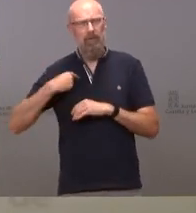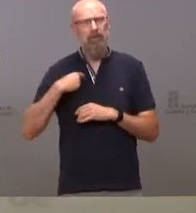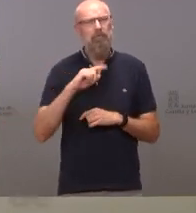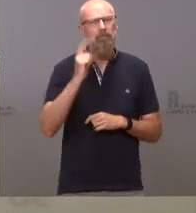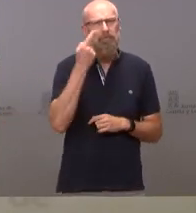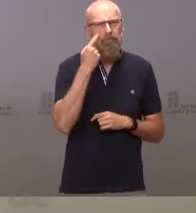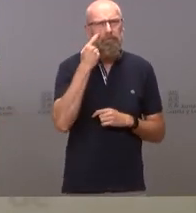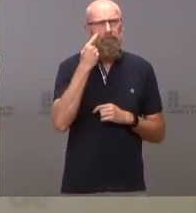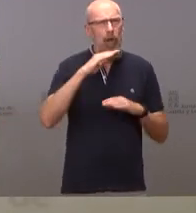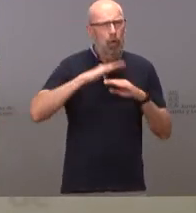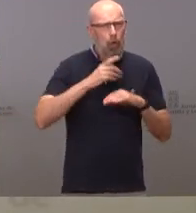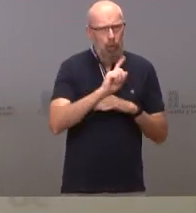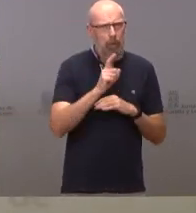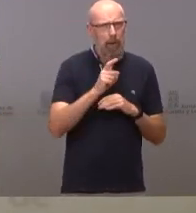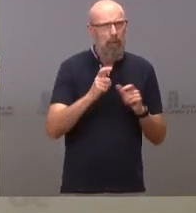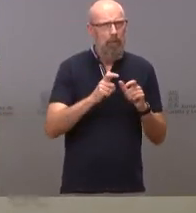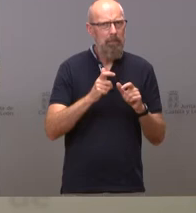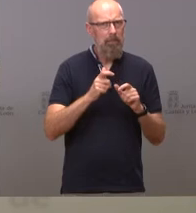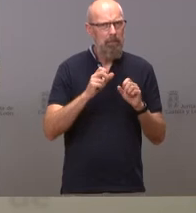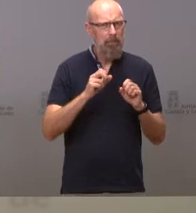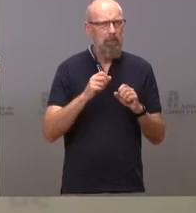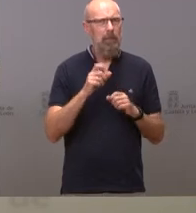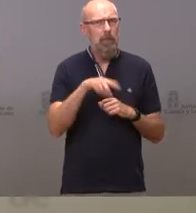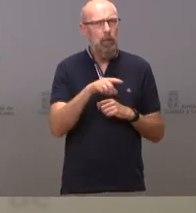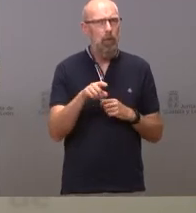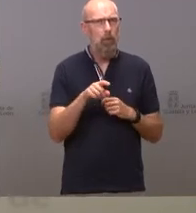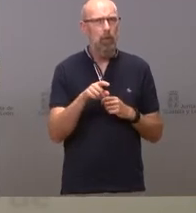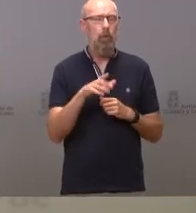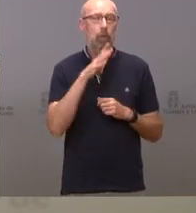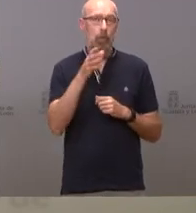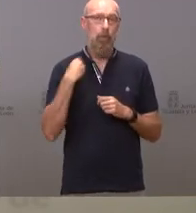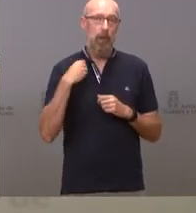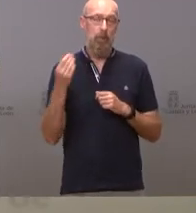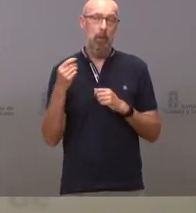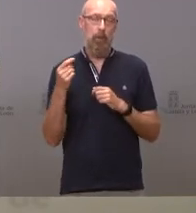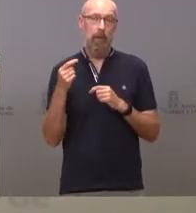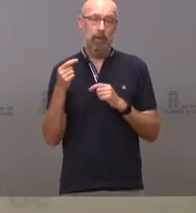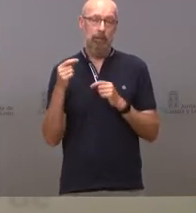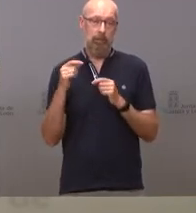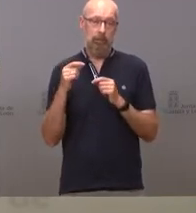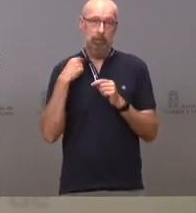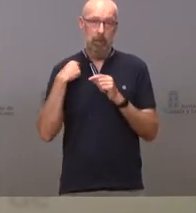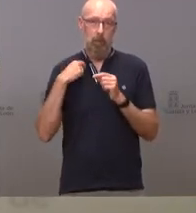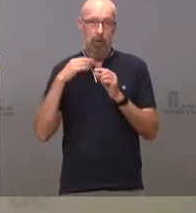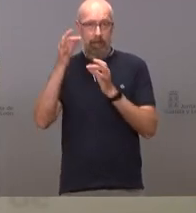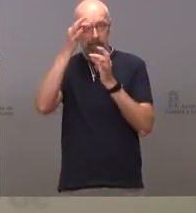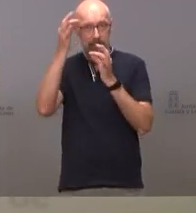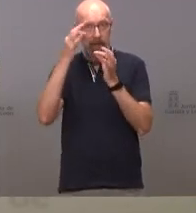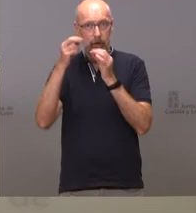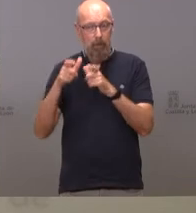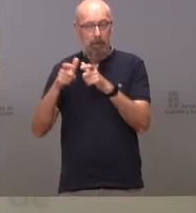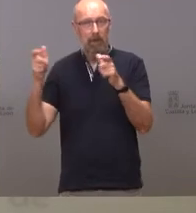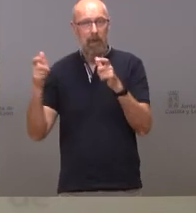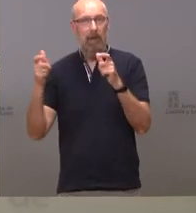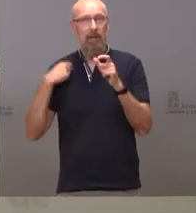eso les preocupa. ¿Y si ha subido la prevalencia de la variante delta respecto a la semana pasada? Y no sé si nos puede dar los nuevos